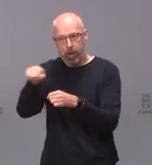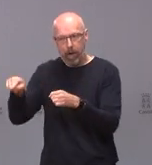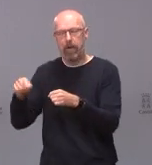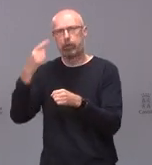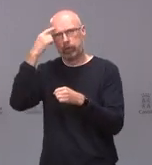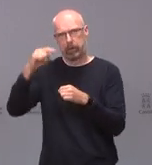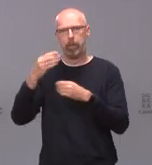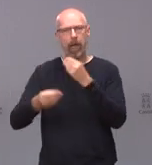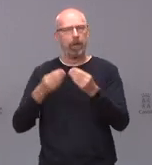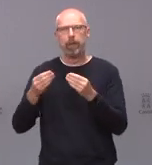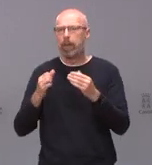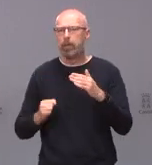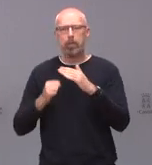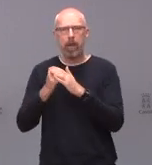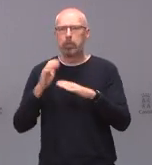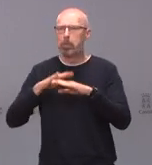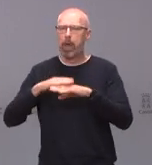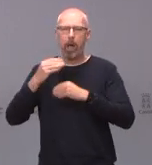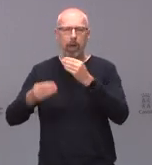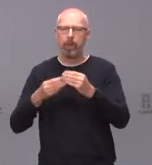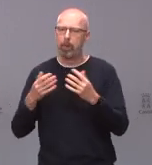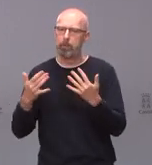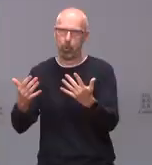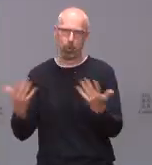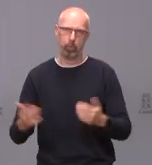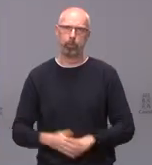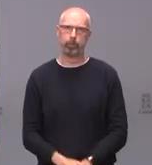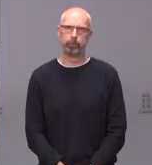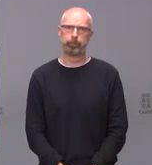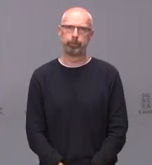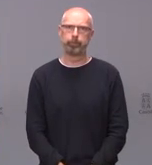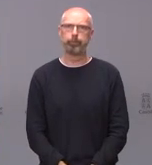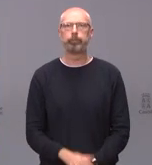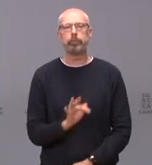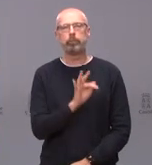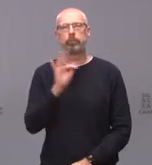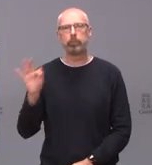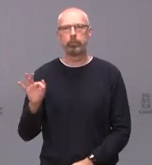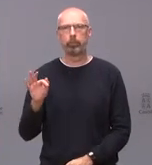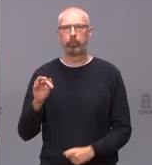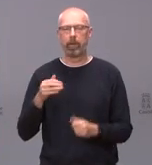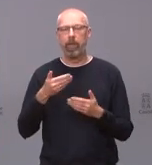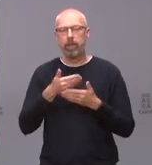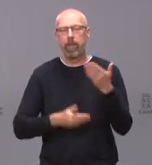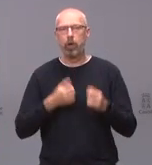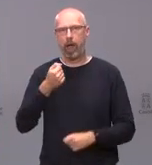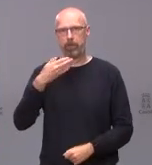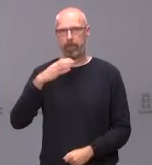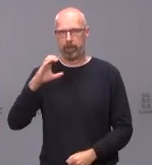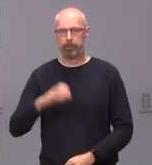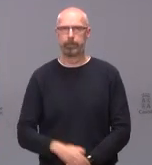que esto se lleve a cabo cuanto antes turno ya para Miriam Antolin del diario ABC Miriam